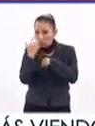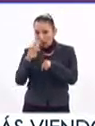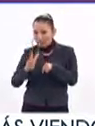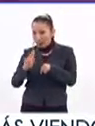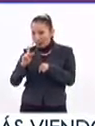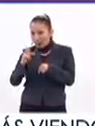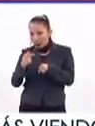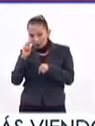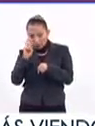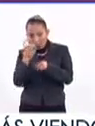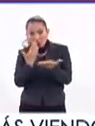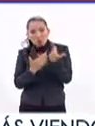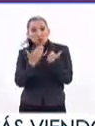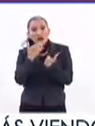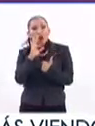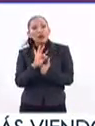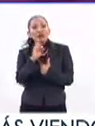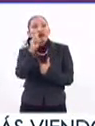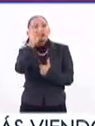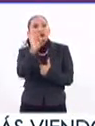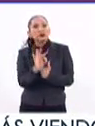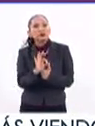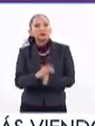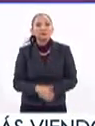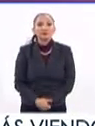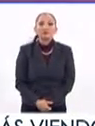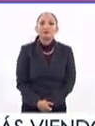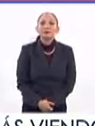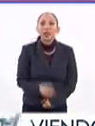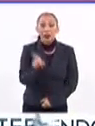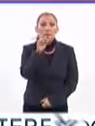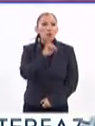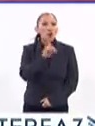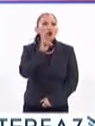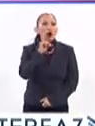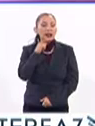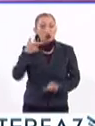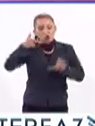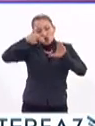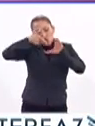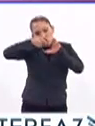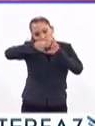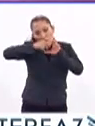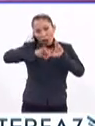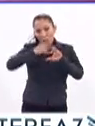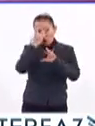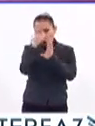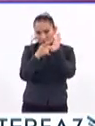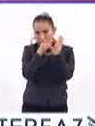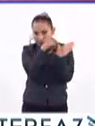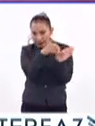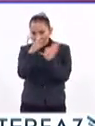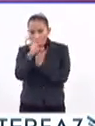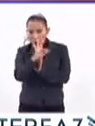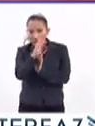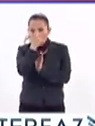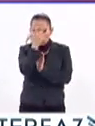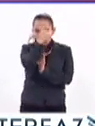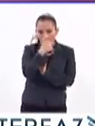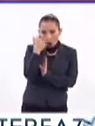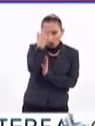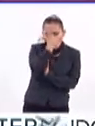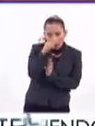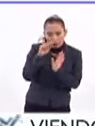VPH, se tuvo un éxito en 42%. A las pacientes que se les aplicó el tratamiento dos veces cada 48